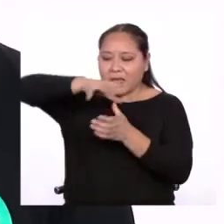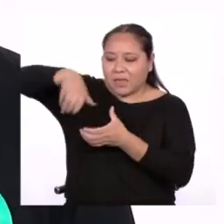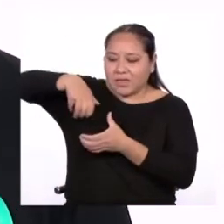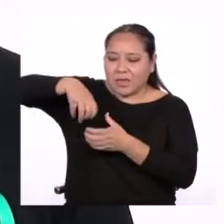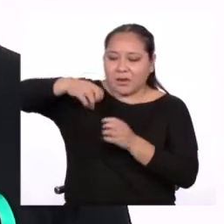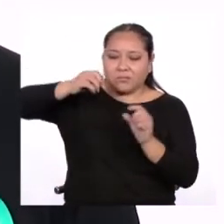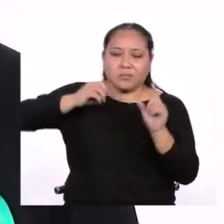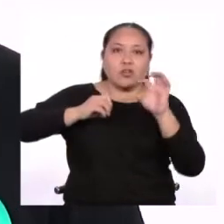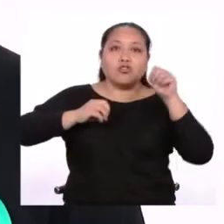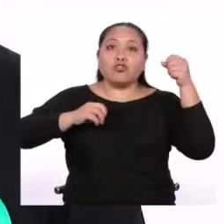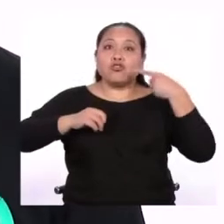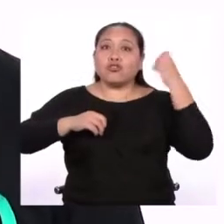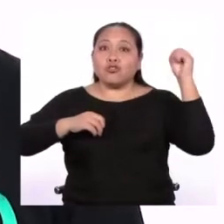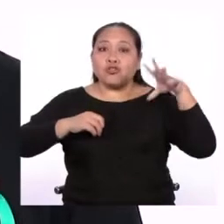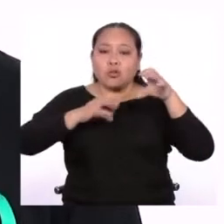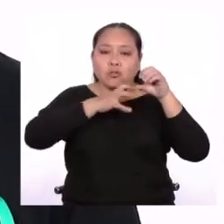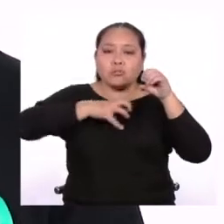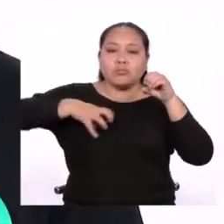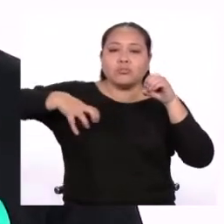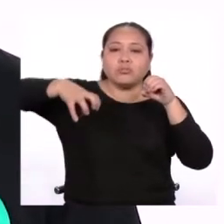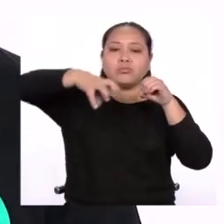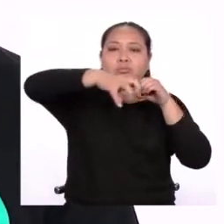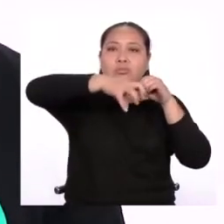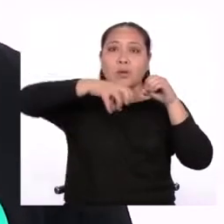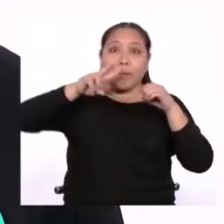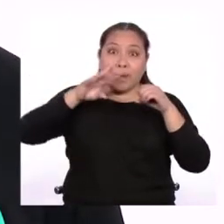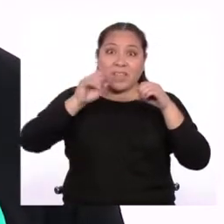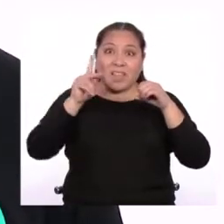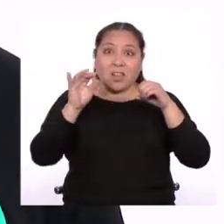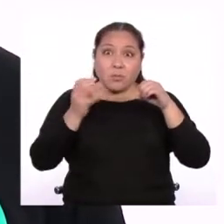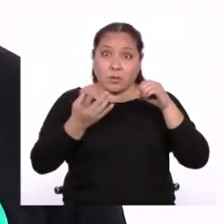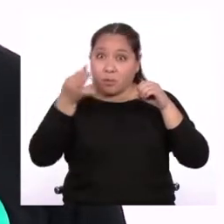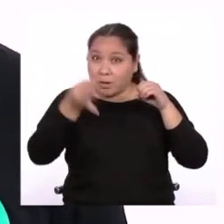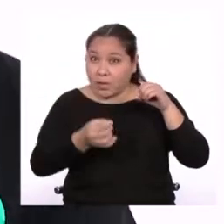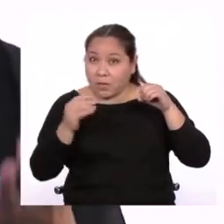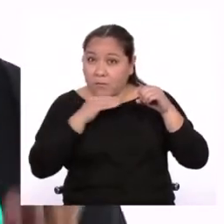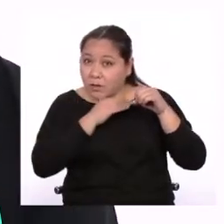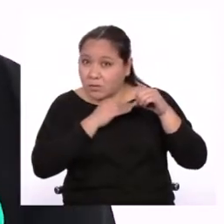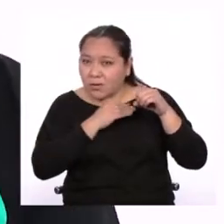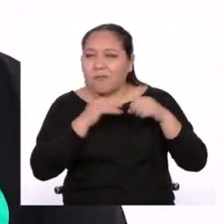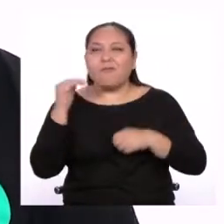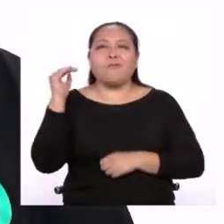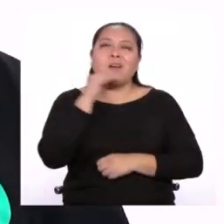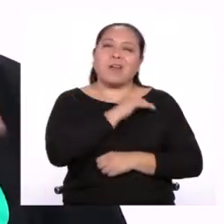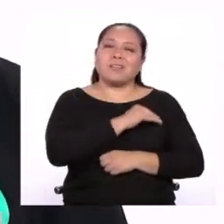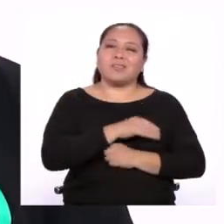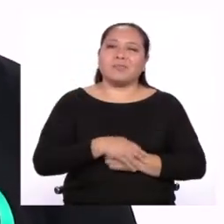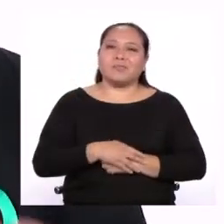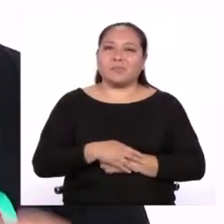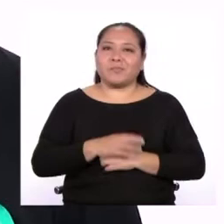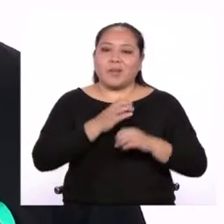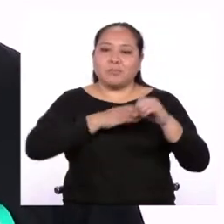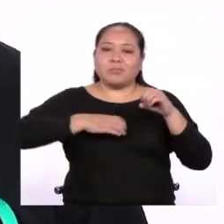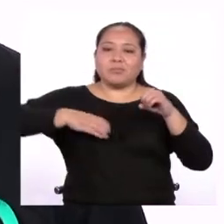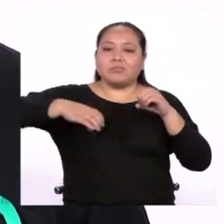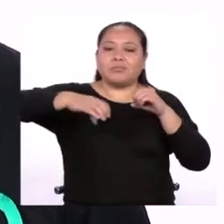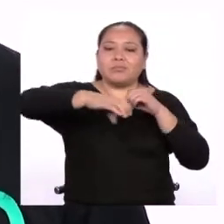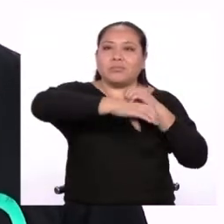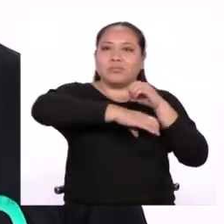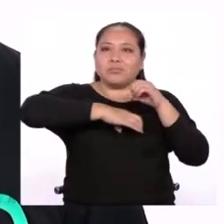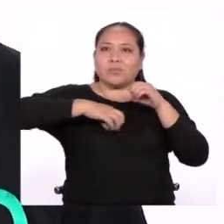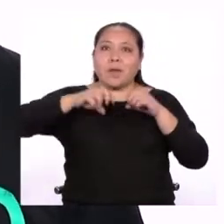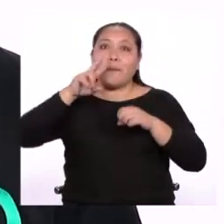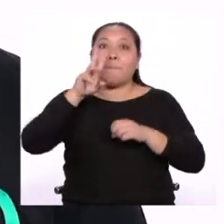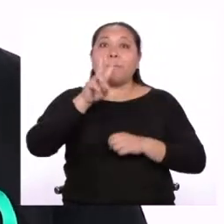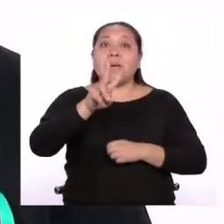alrededor del Sol a una velocidad de 20 km por hora. ¿Verdadero o falso? ¡Falso! La Tierra orbita alrededor del Sol